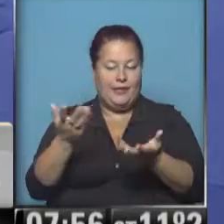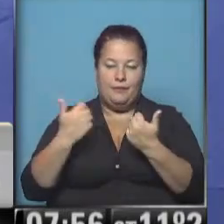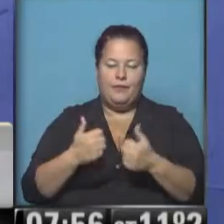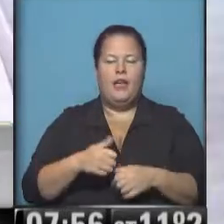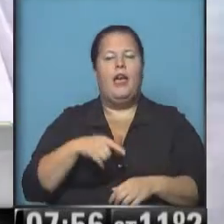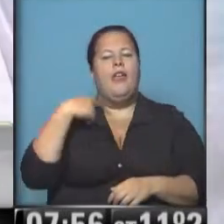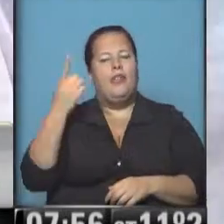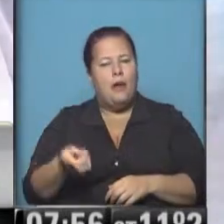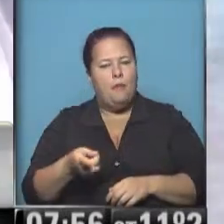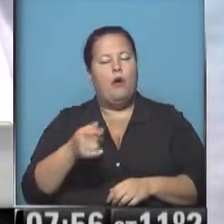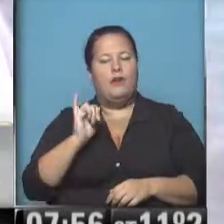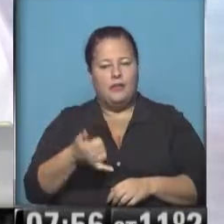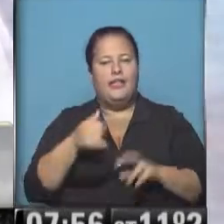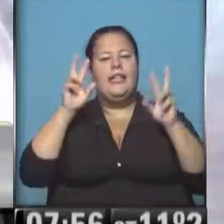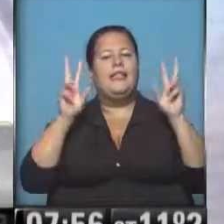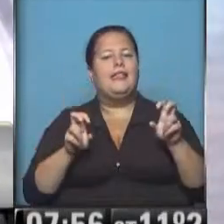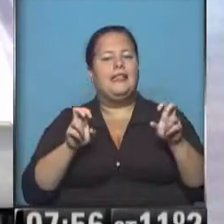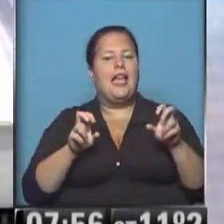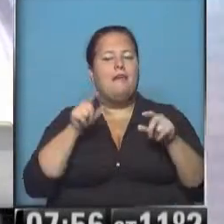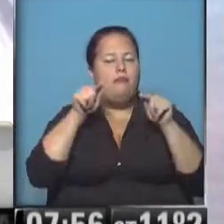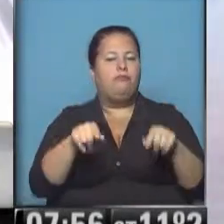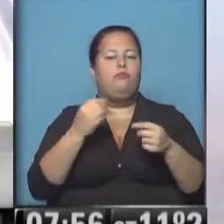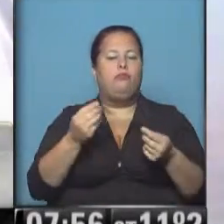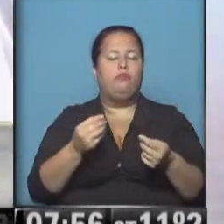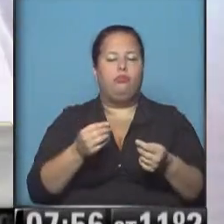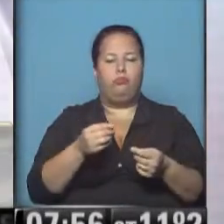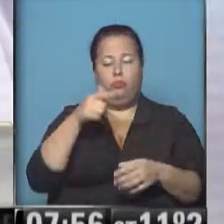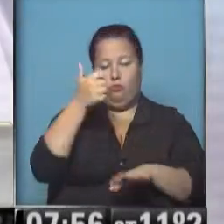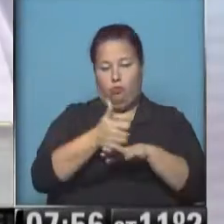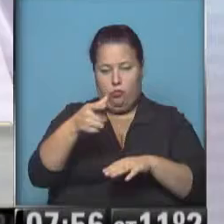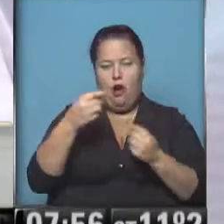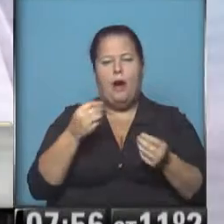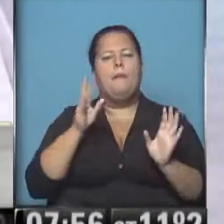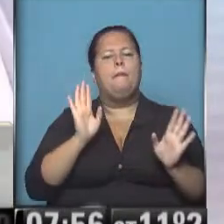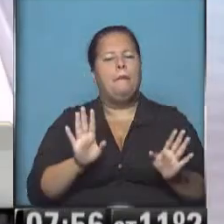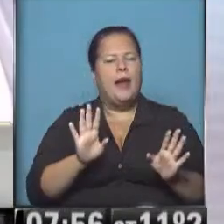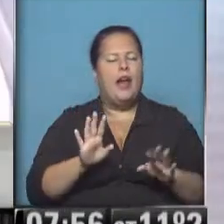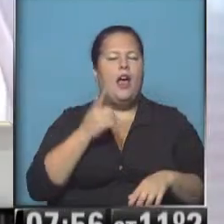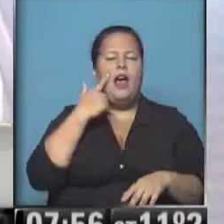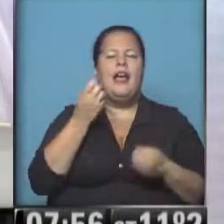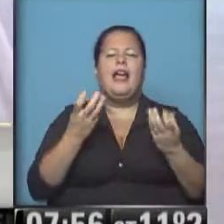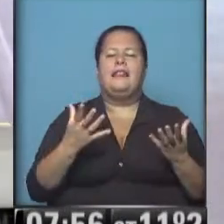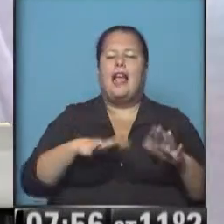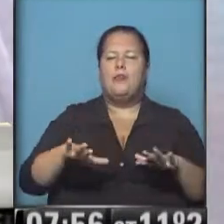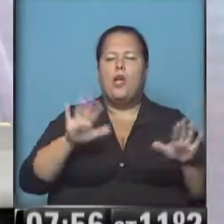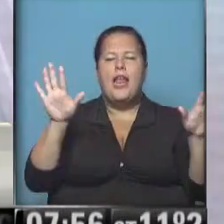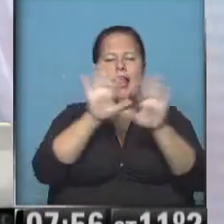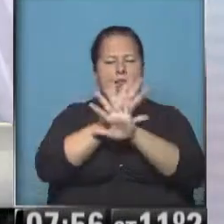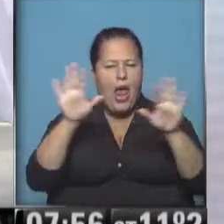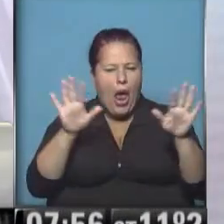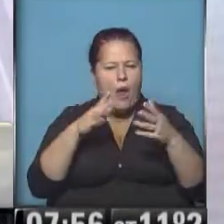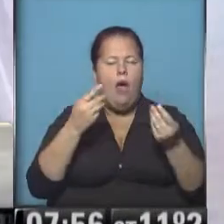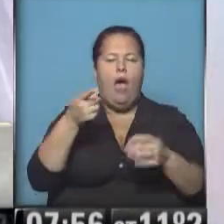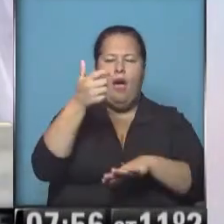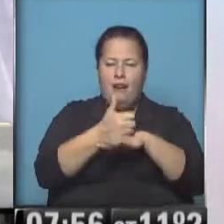Laura, después estaremos claros, está con el tema en particular por el cual te encontrás allí, pero danos un panorama de la niebla, desde